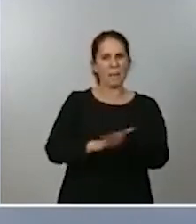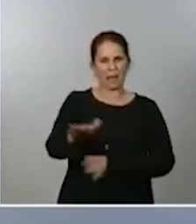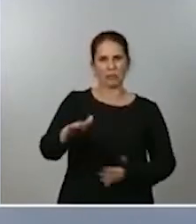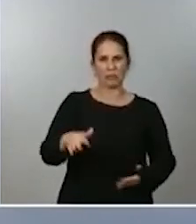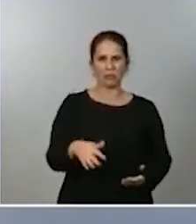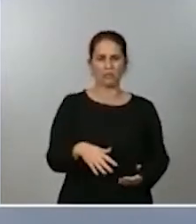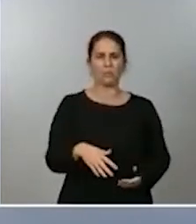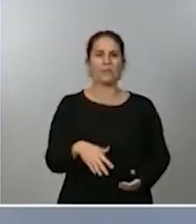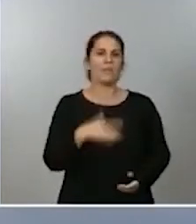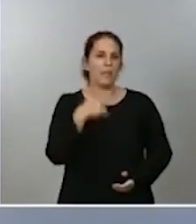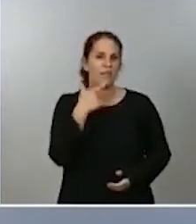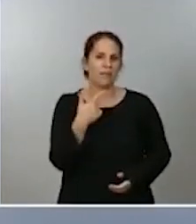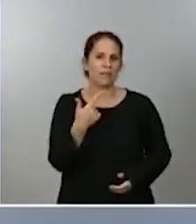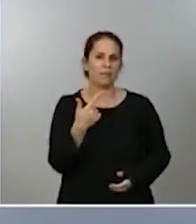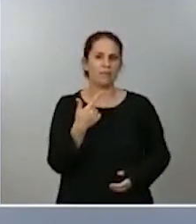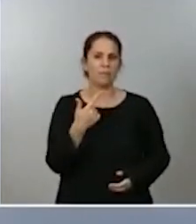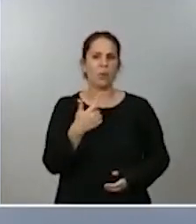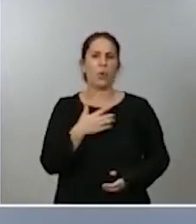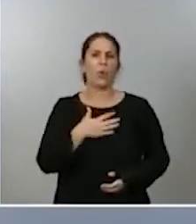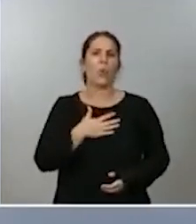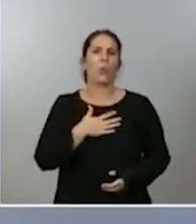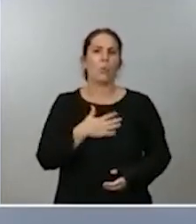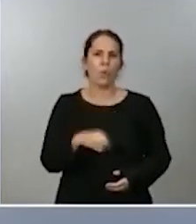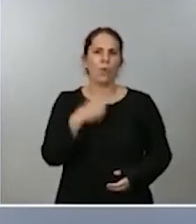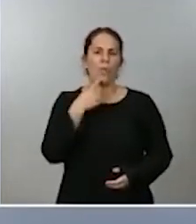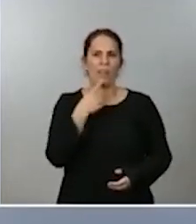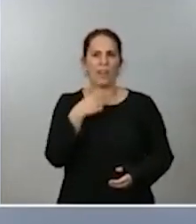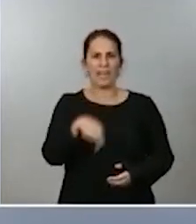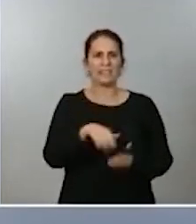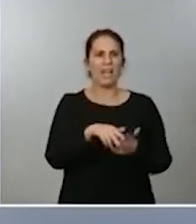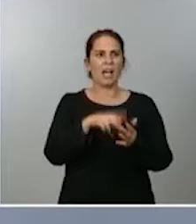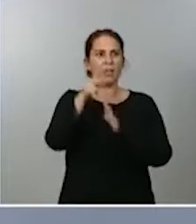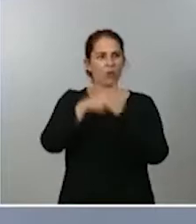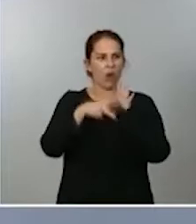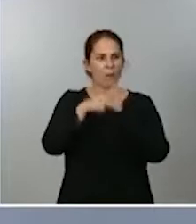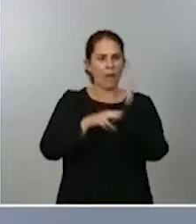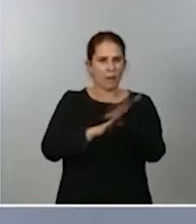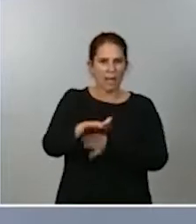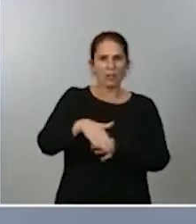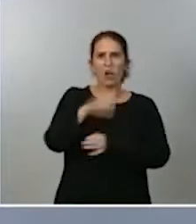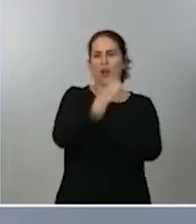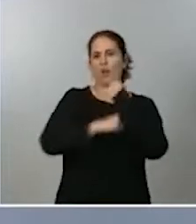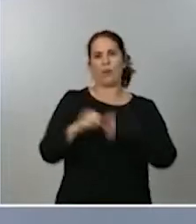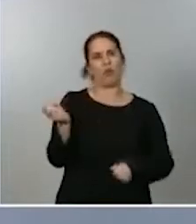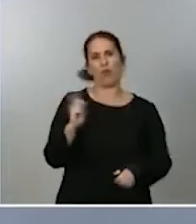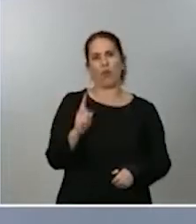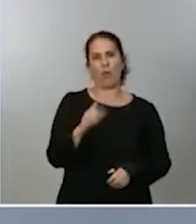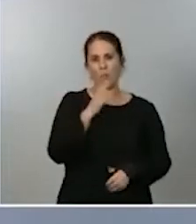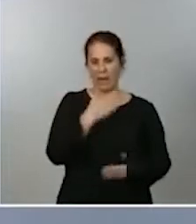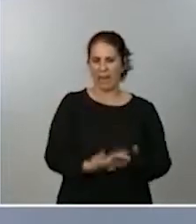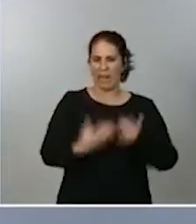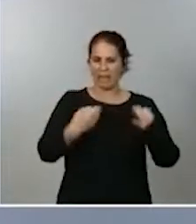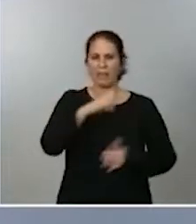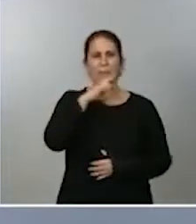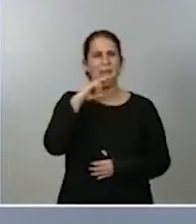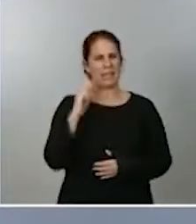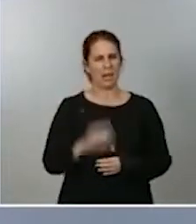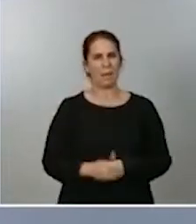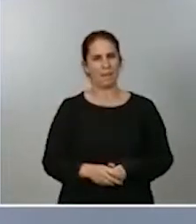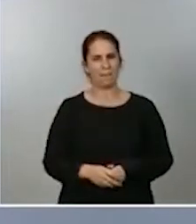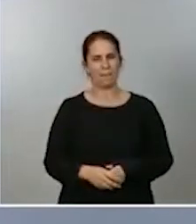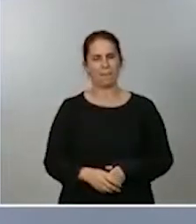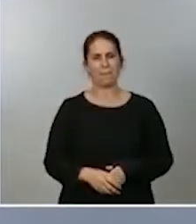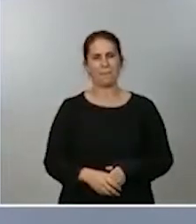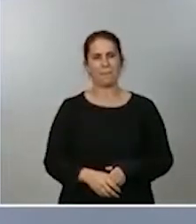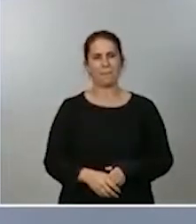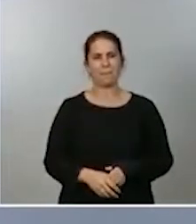efectivamente decirse que esta norma no tiene impacto económico porque está garantizado que de esa manera se preserva todo. Naturalmente, esta norma